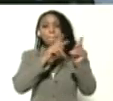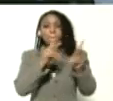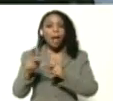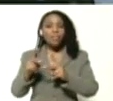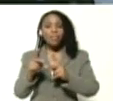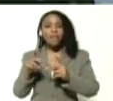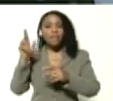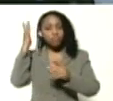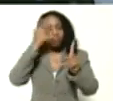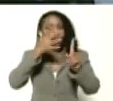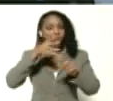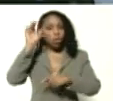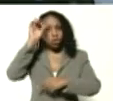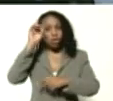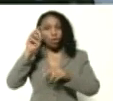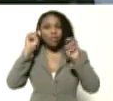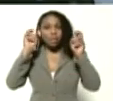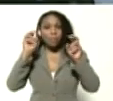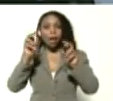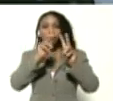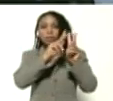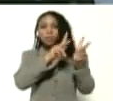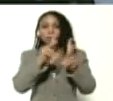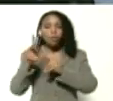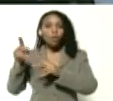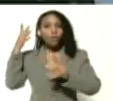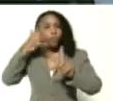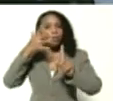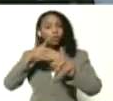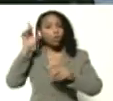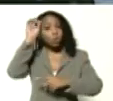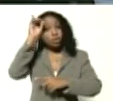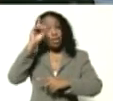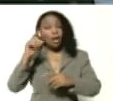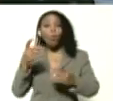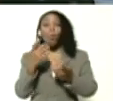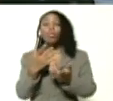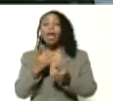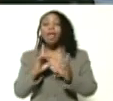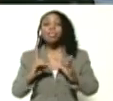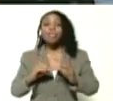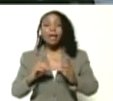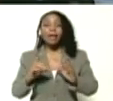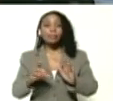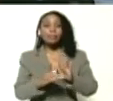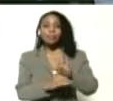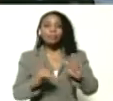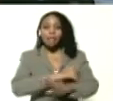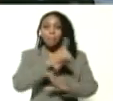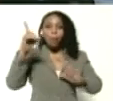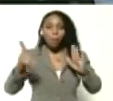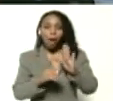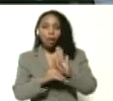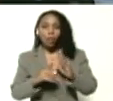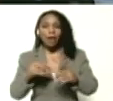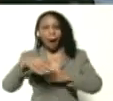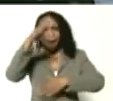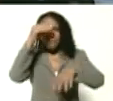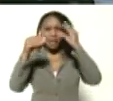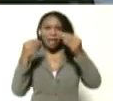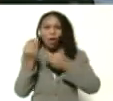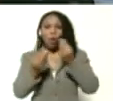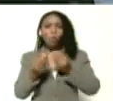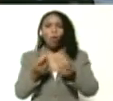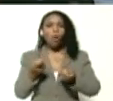a través de en el marco del plan nacional de formación docente un diplomado para nuestros docentes para que aprendan a manejar y a